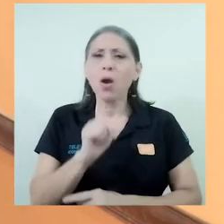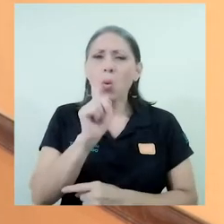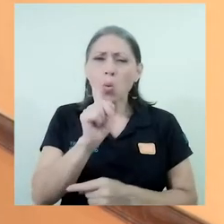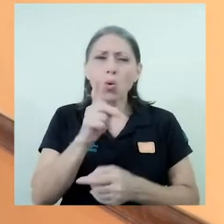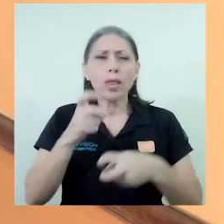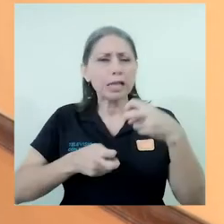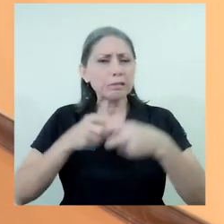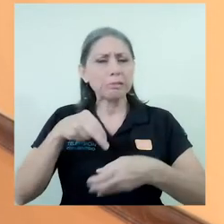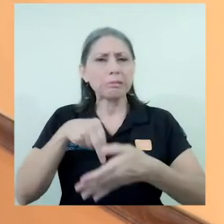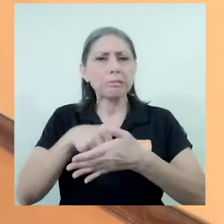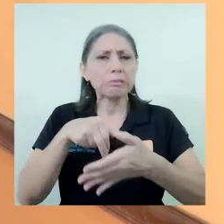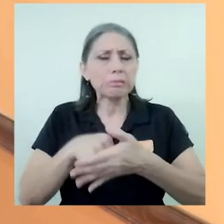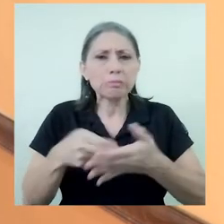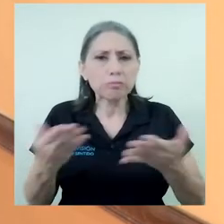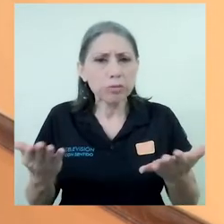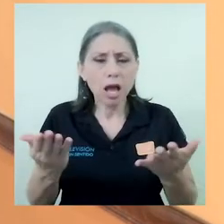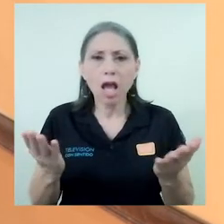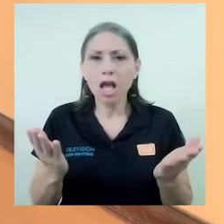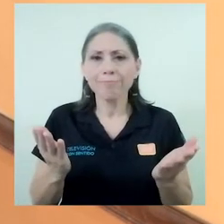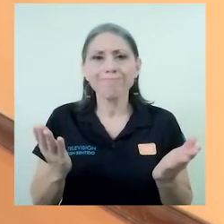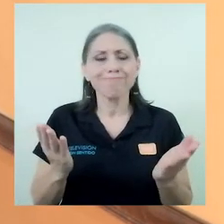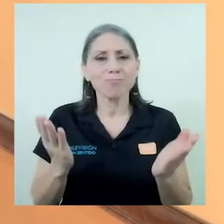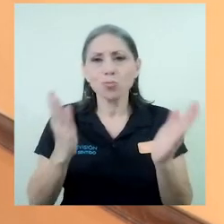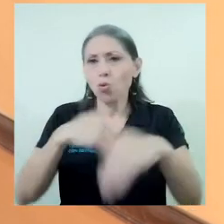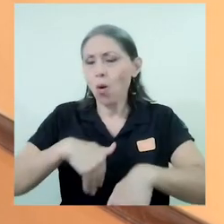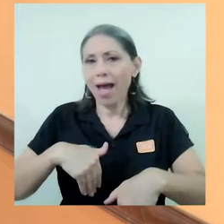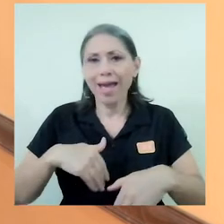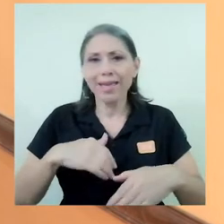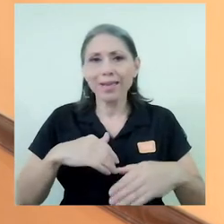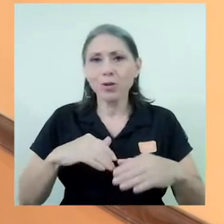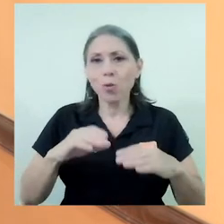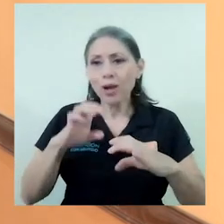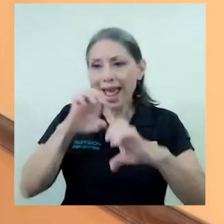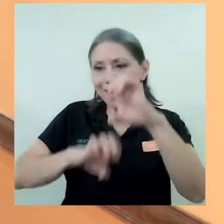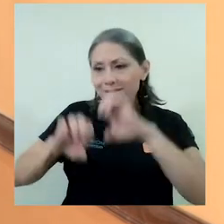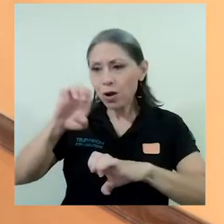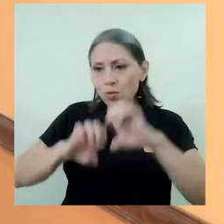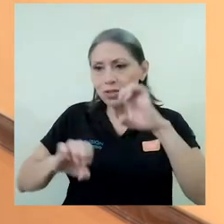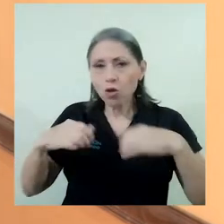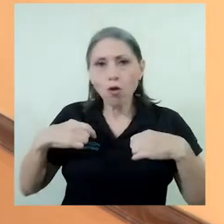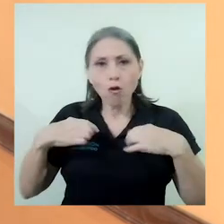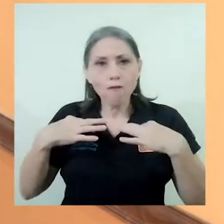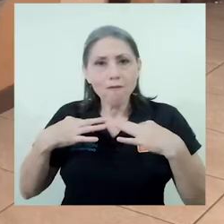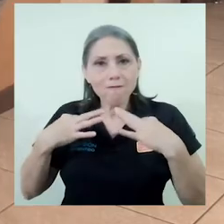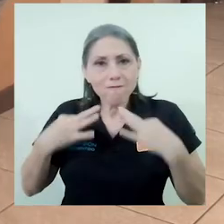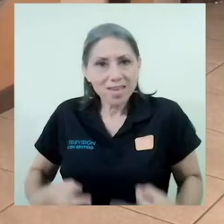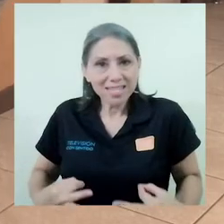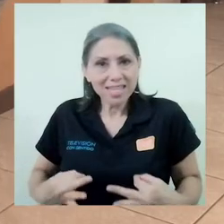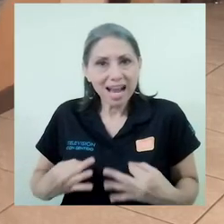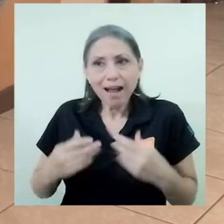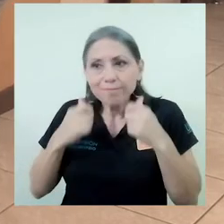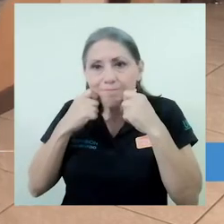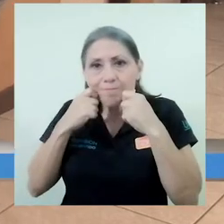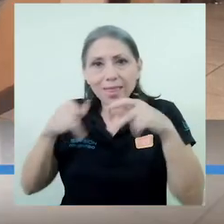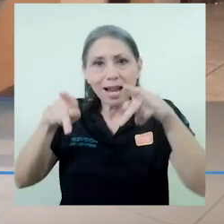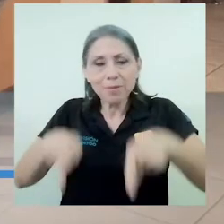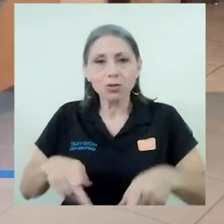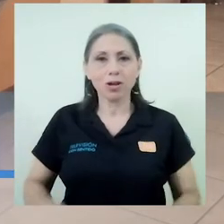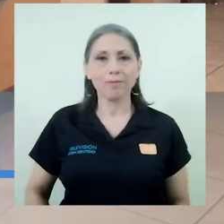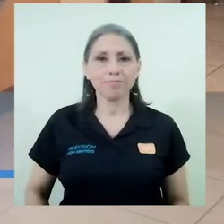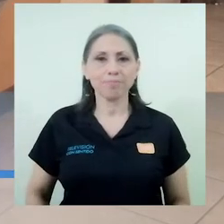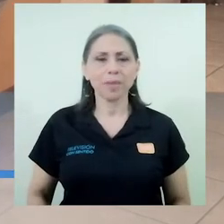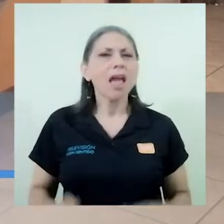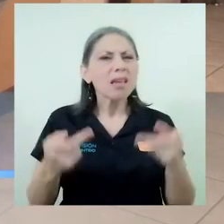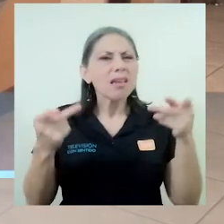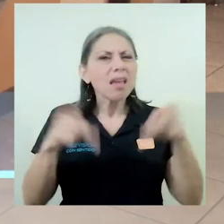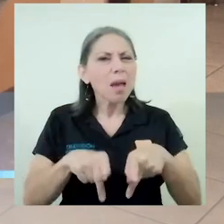inconvenientes es que no habría una evaluación física de la persona. Ahora, ¿qué pasa si usted